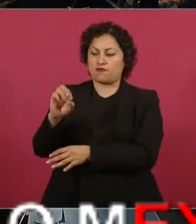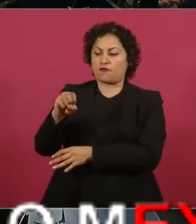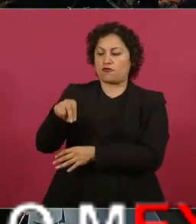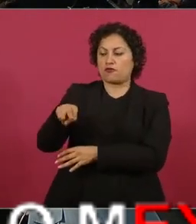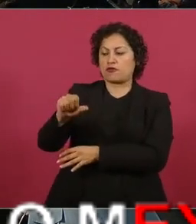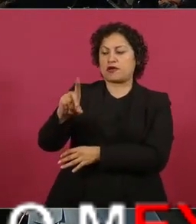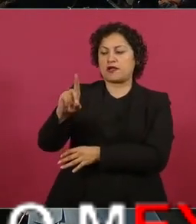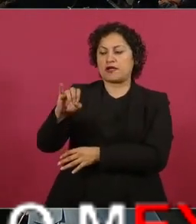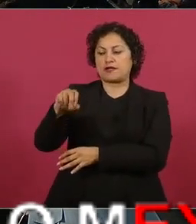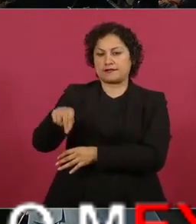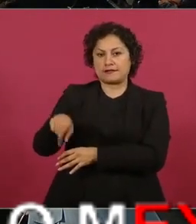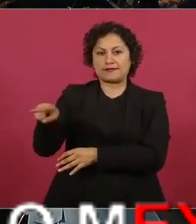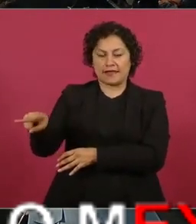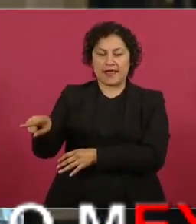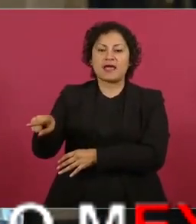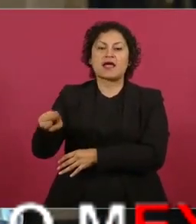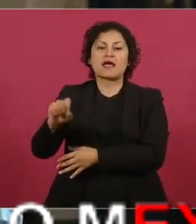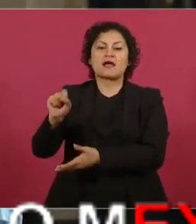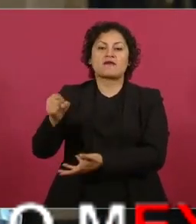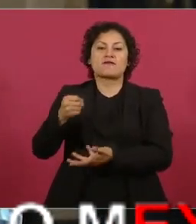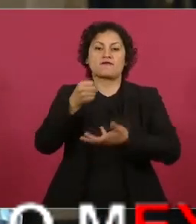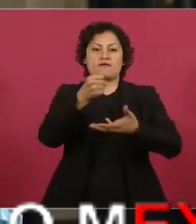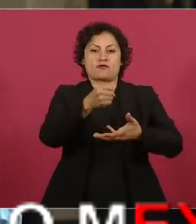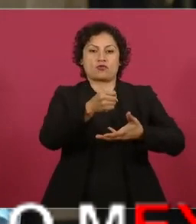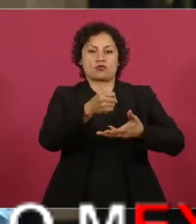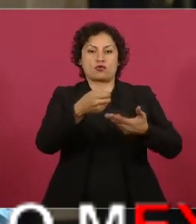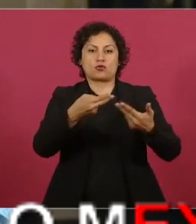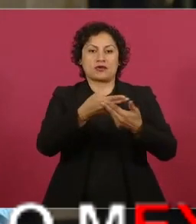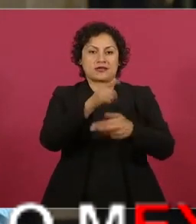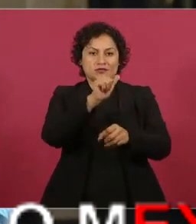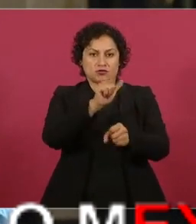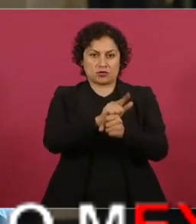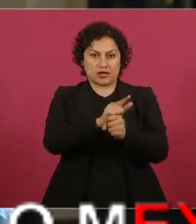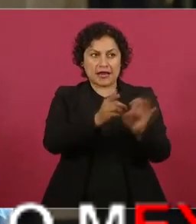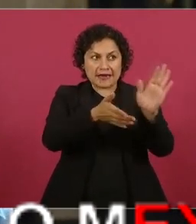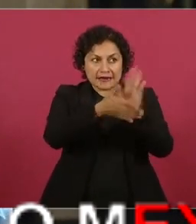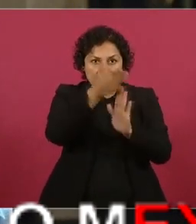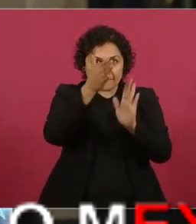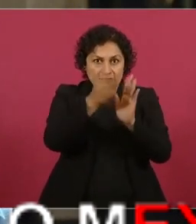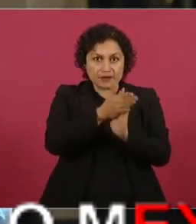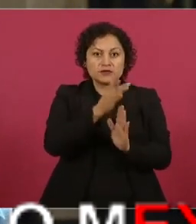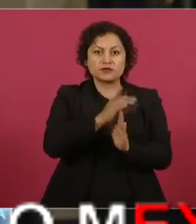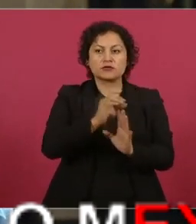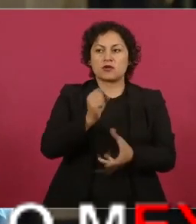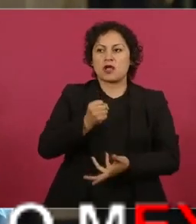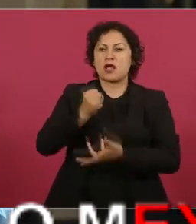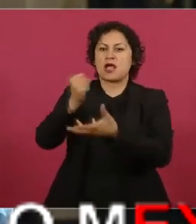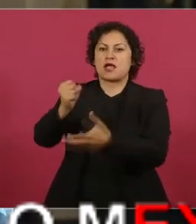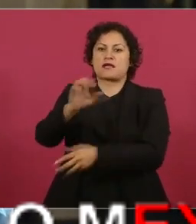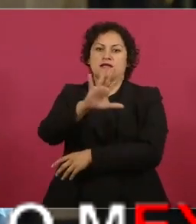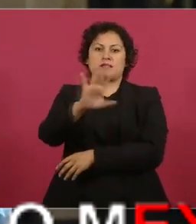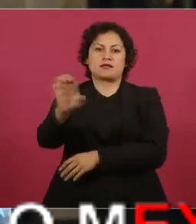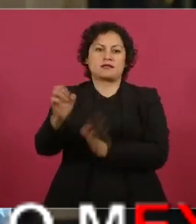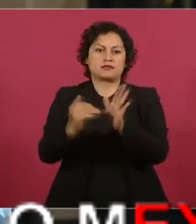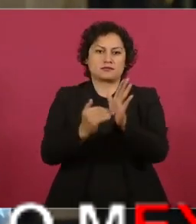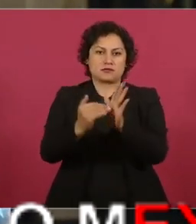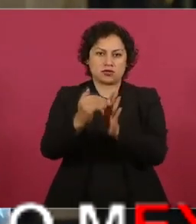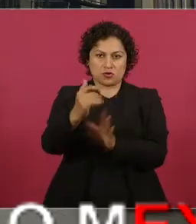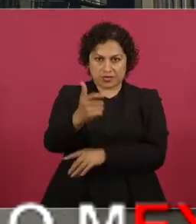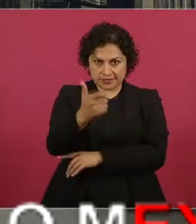Infraestructura, les dio 500 millones de pesos, un crédito de Banobras,